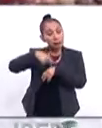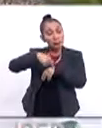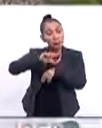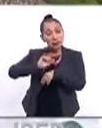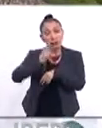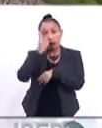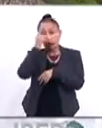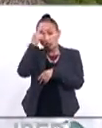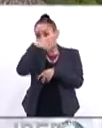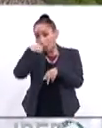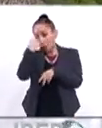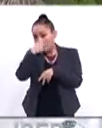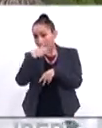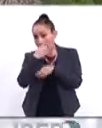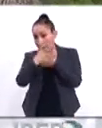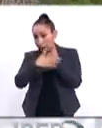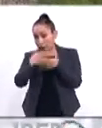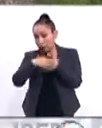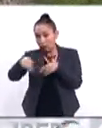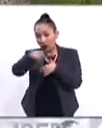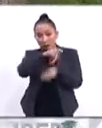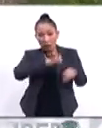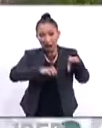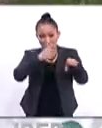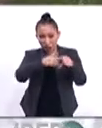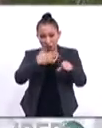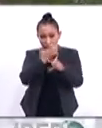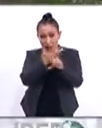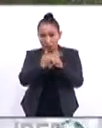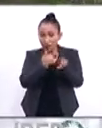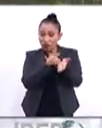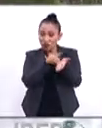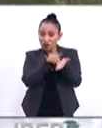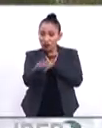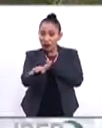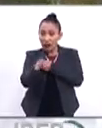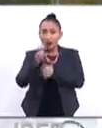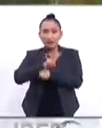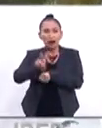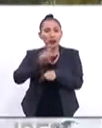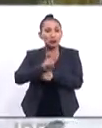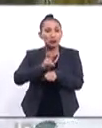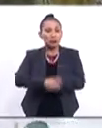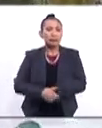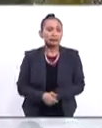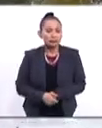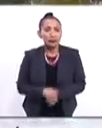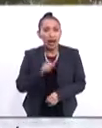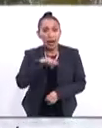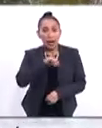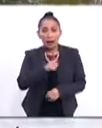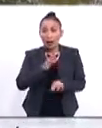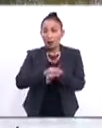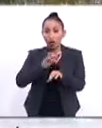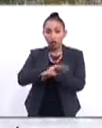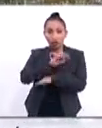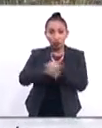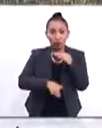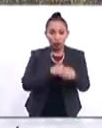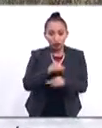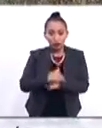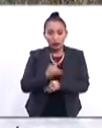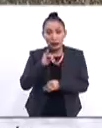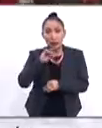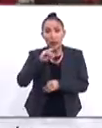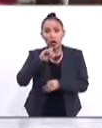de 72 horas a los diplomáticos estadounidenses para que abandonen el país. Ana Cristina, amigos de Iberoamérica,